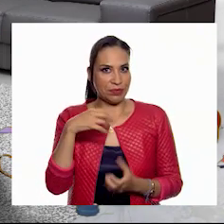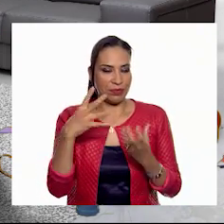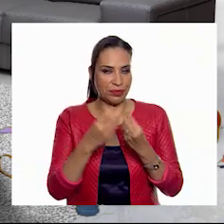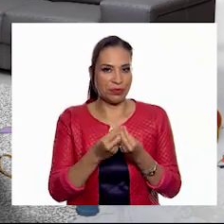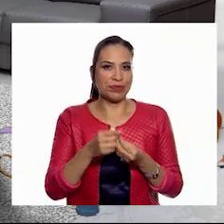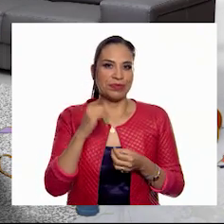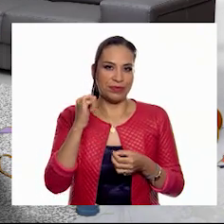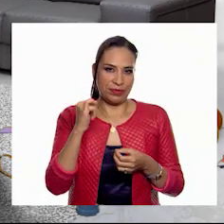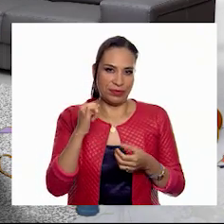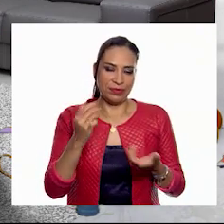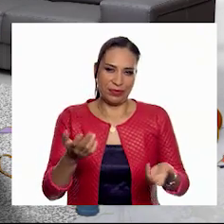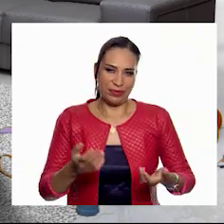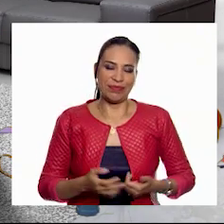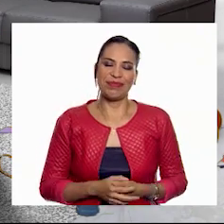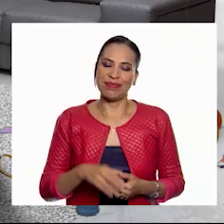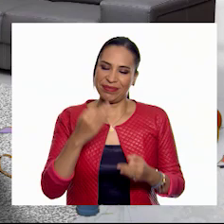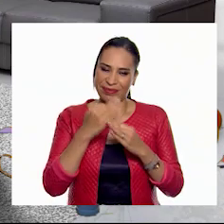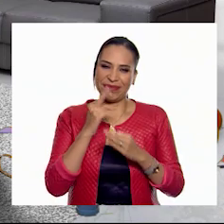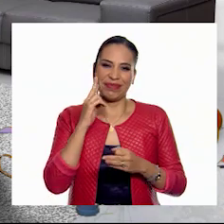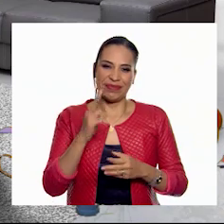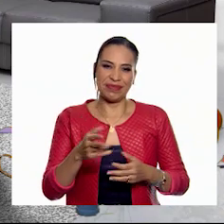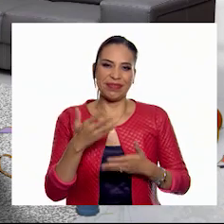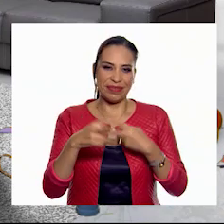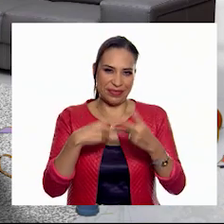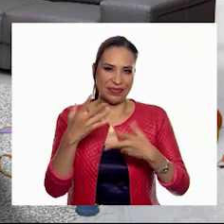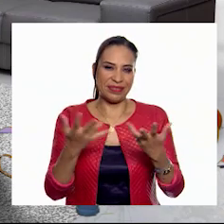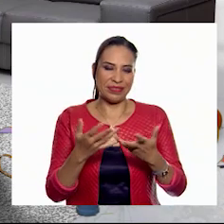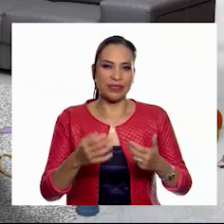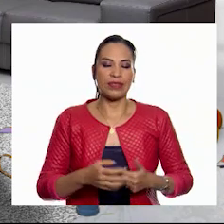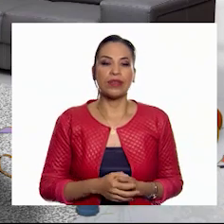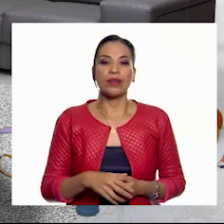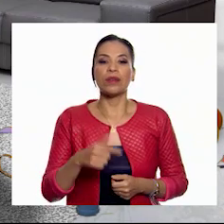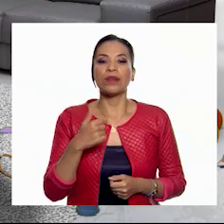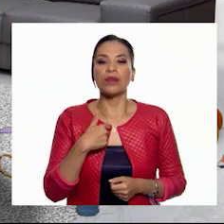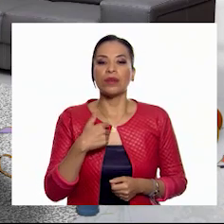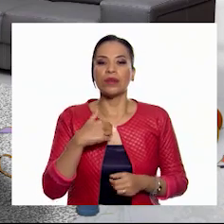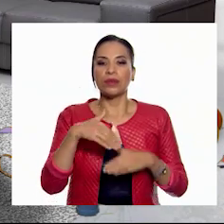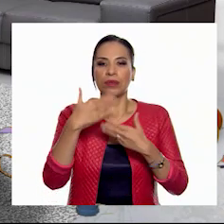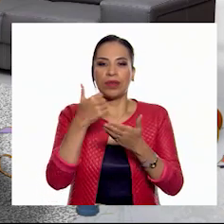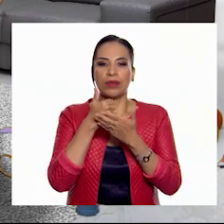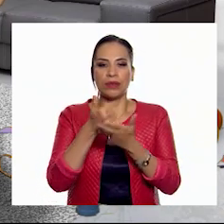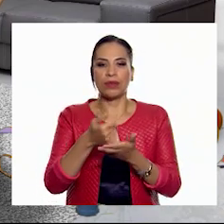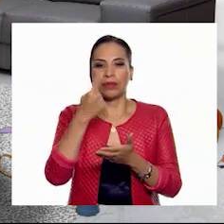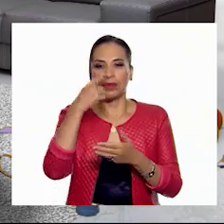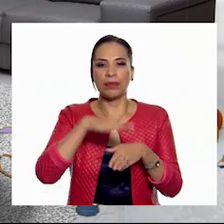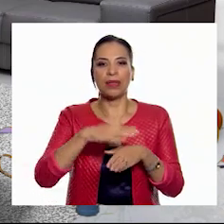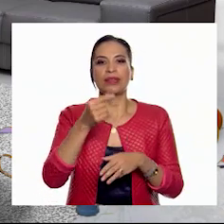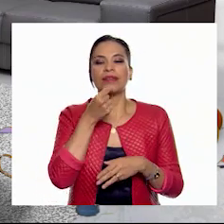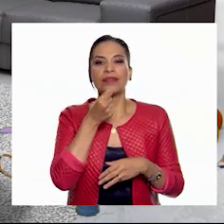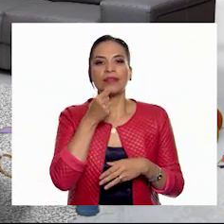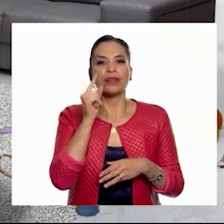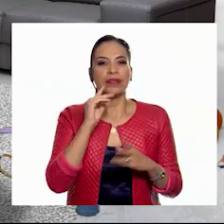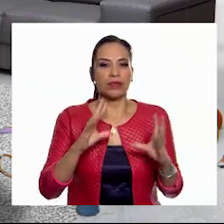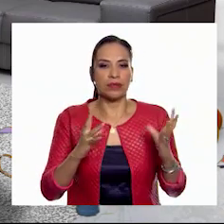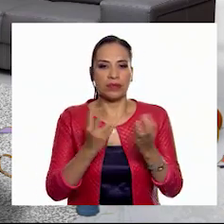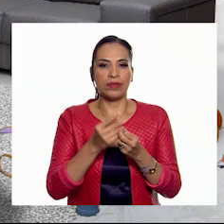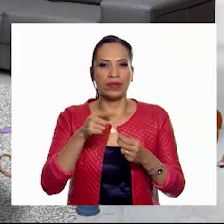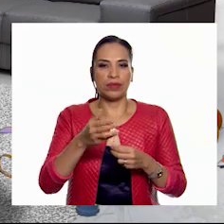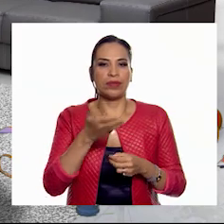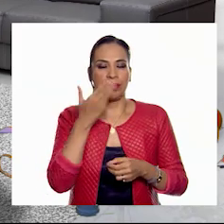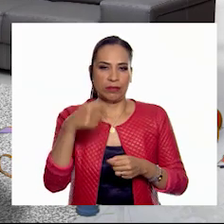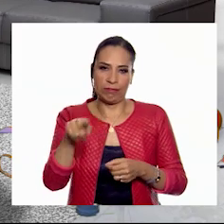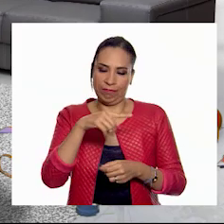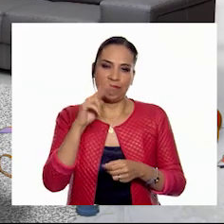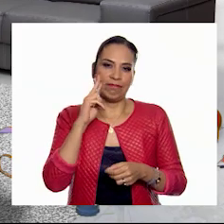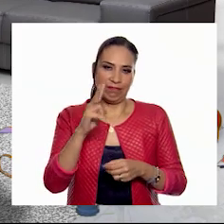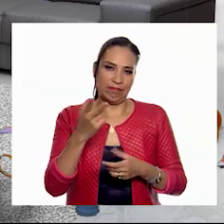¡Sí! ¡Vamos! ¡Vamos! Bueno, yo estaré afuera ayudando para que más niñas y niños se sumen en esta travesía.